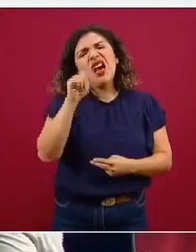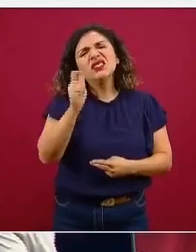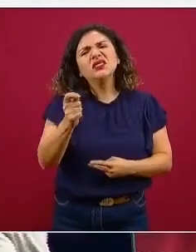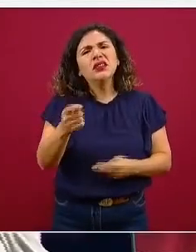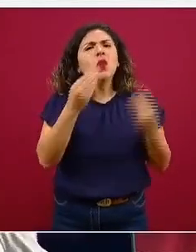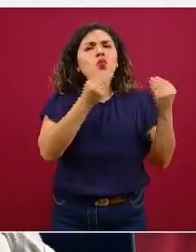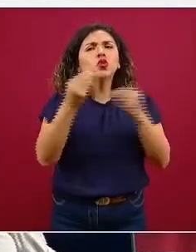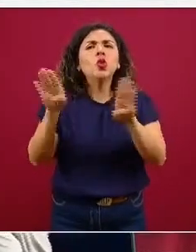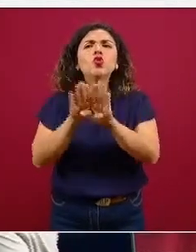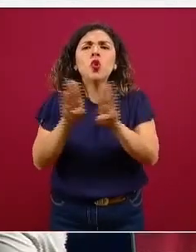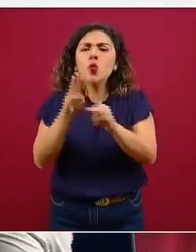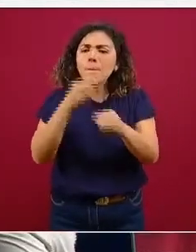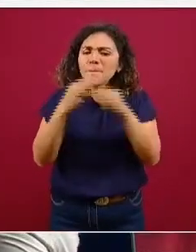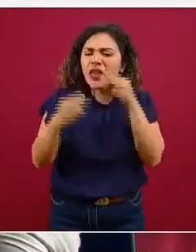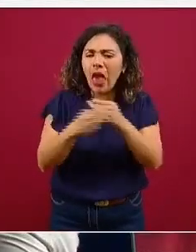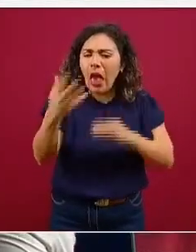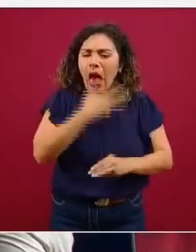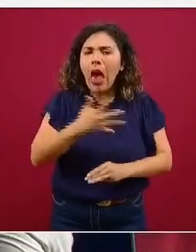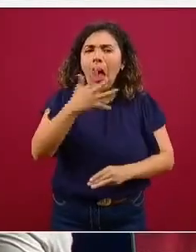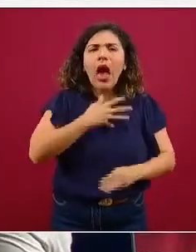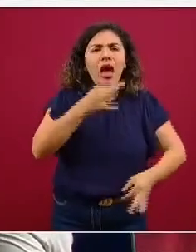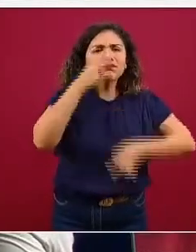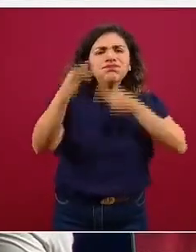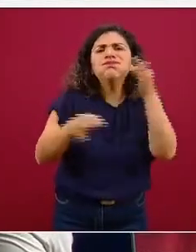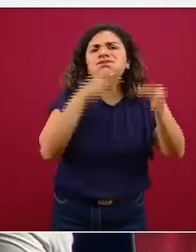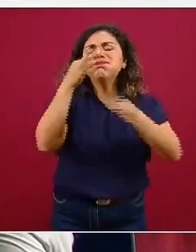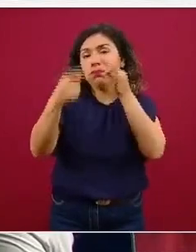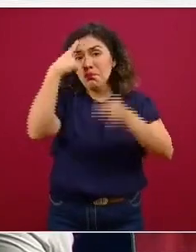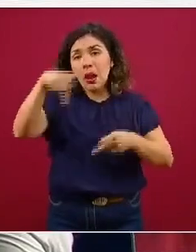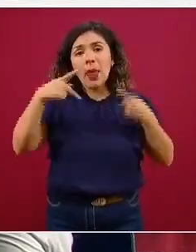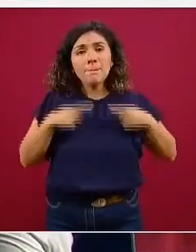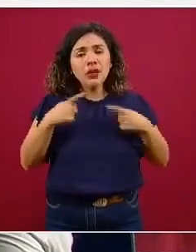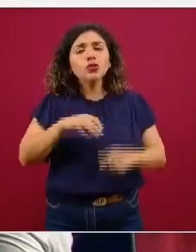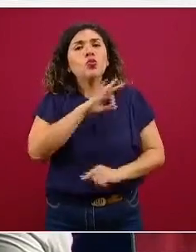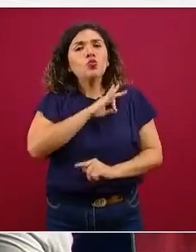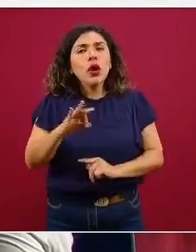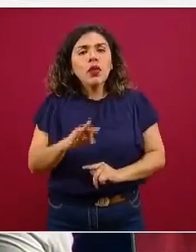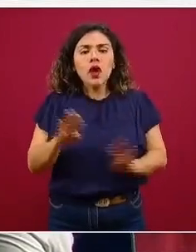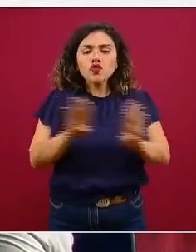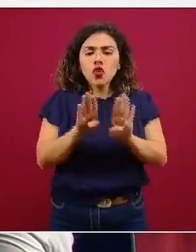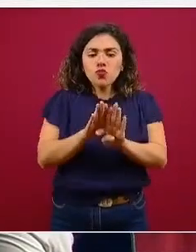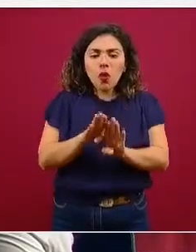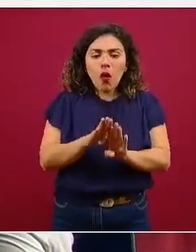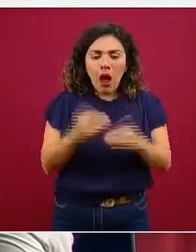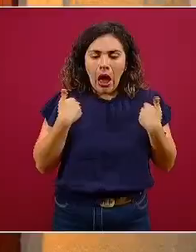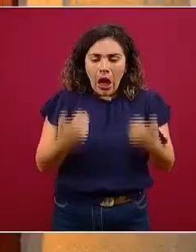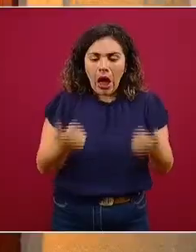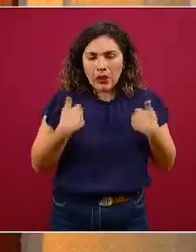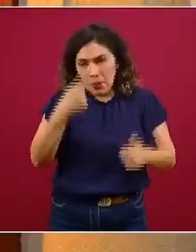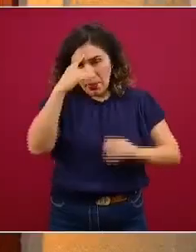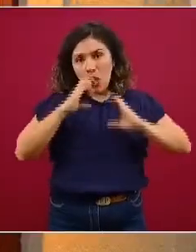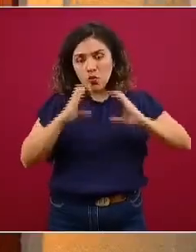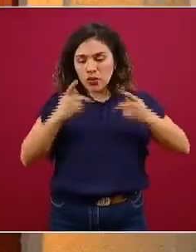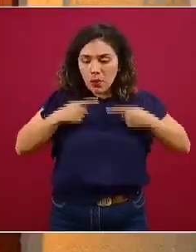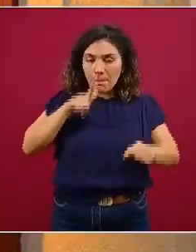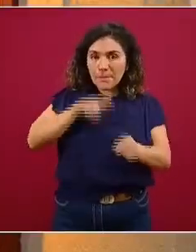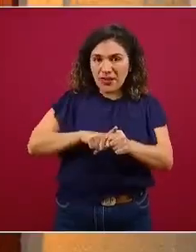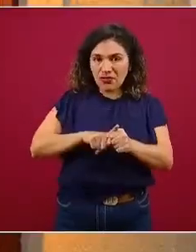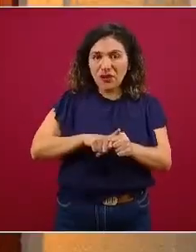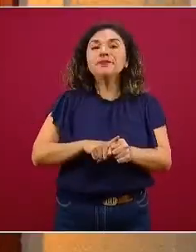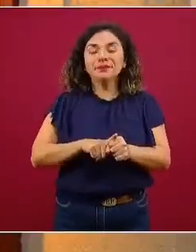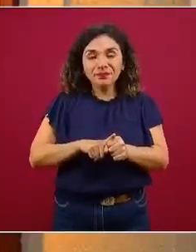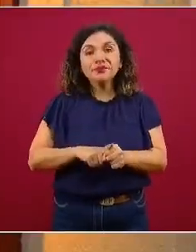muchísimas herramientas que se han estado difundiendo para que las personas también puedan contribuir con estas medidas de autocuidado. Es